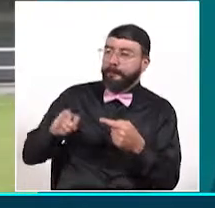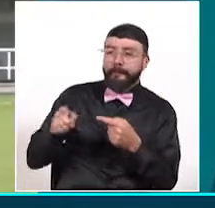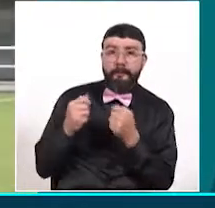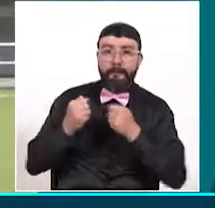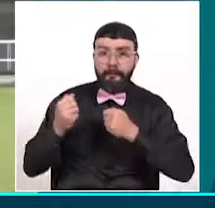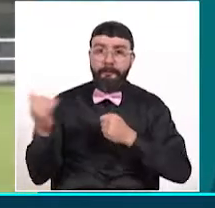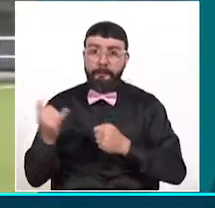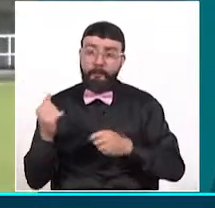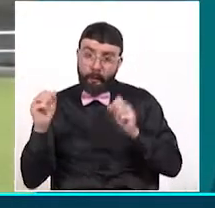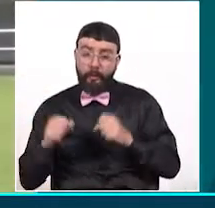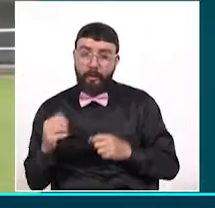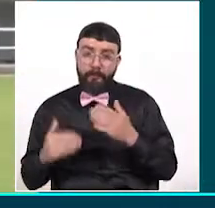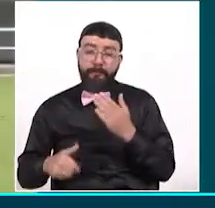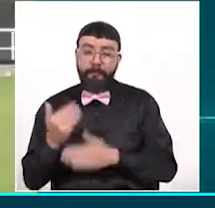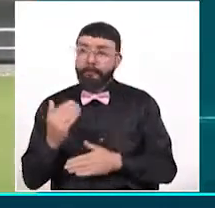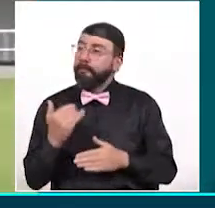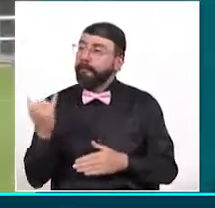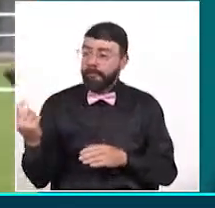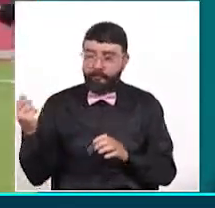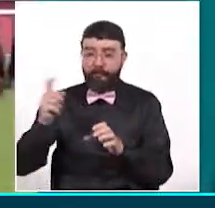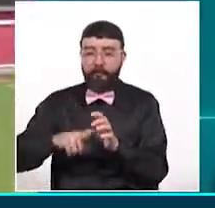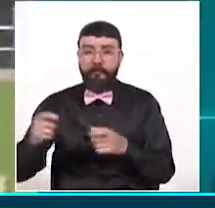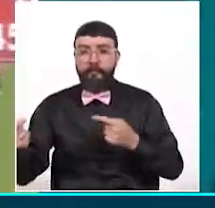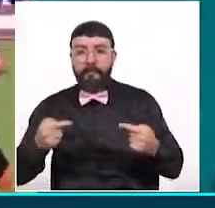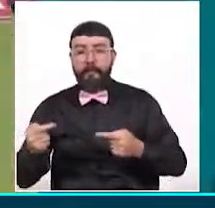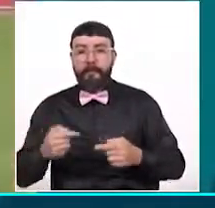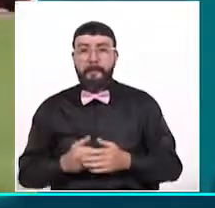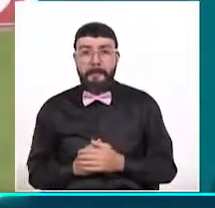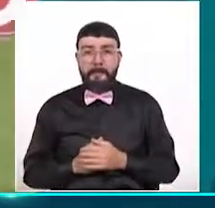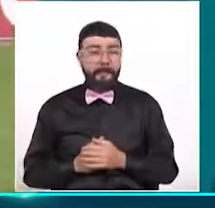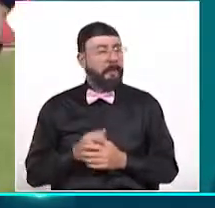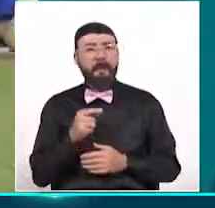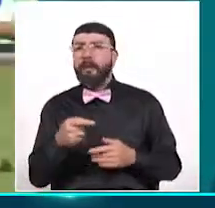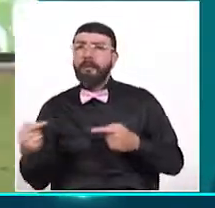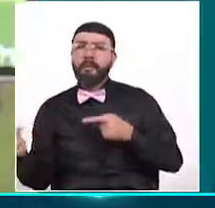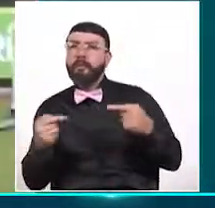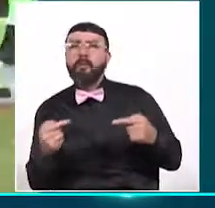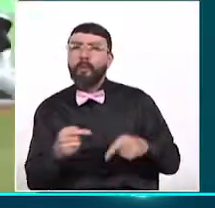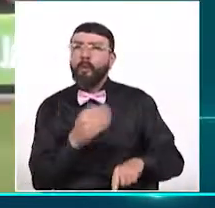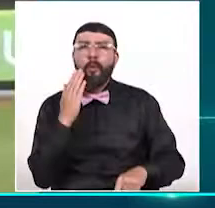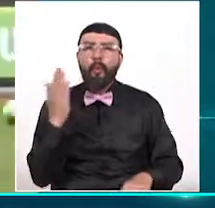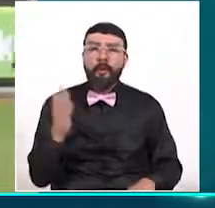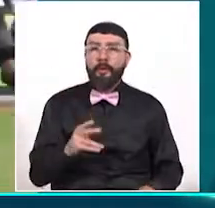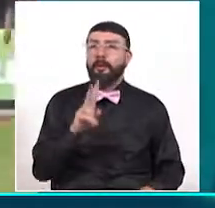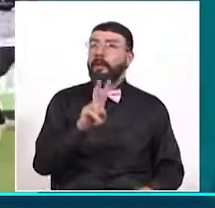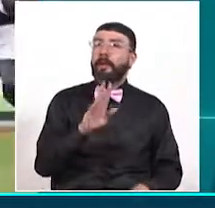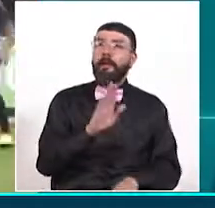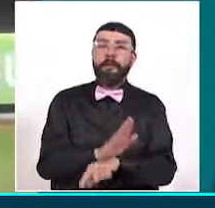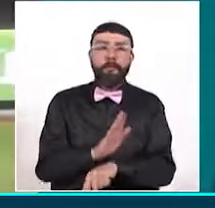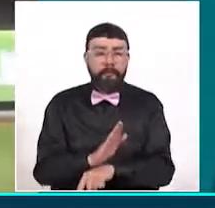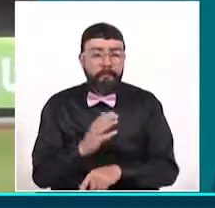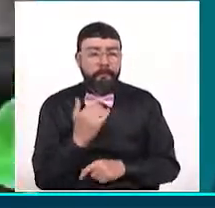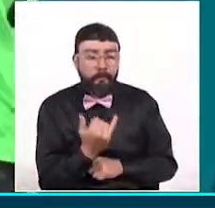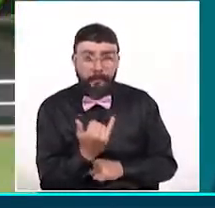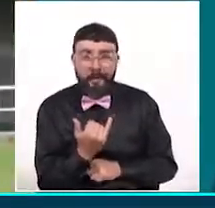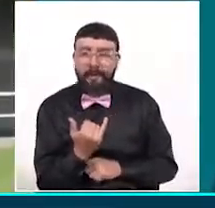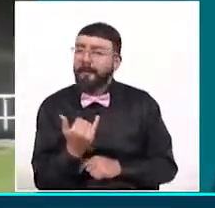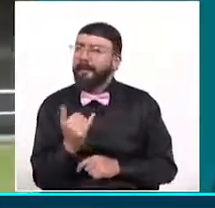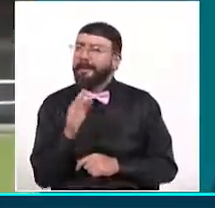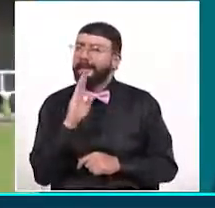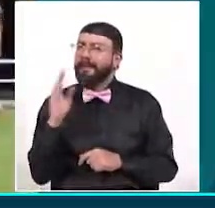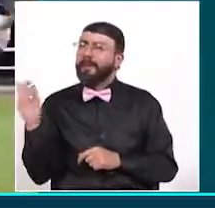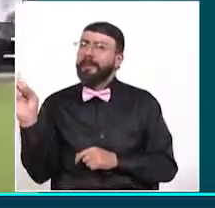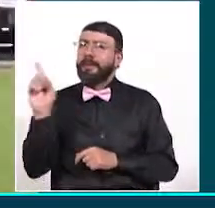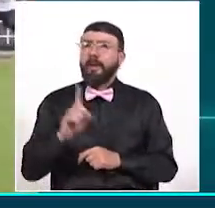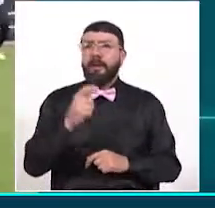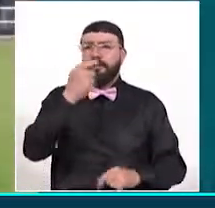hacerlo y a hacer los resultados positivos que lo necesitamos. El partido se jugará a partir de las 2 de la tarde y los centrales para este encuentro